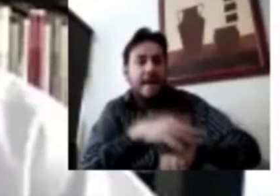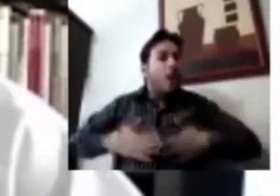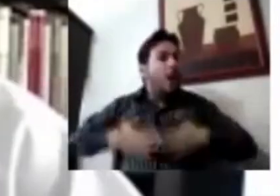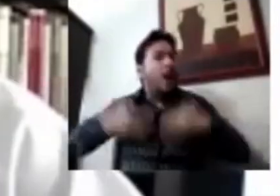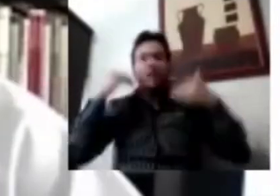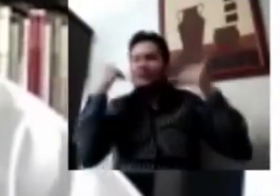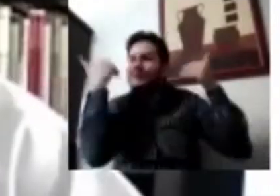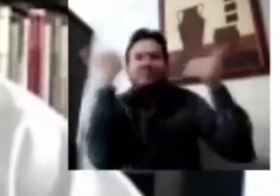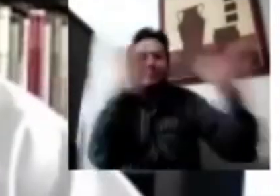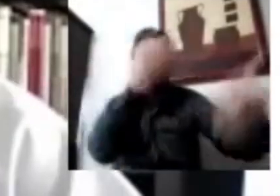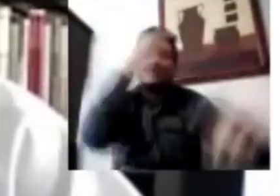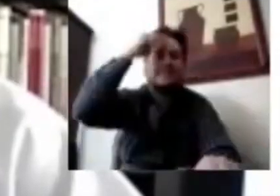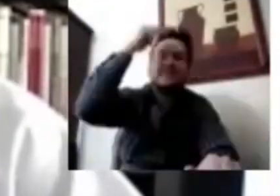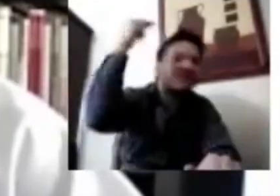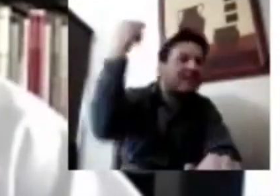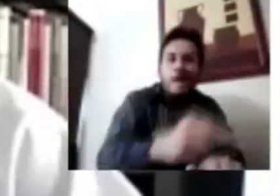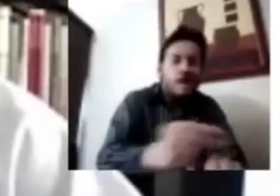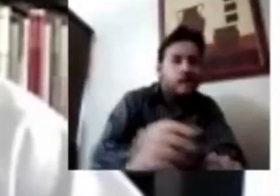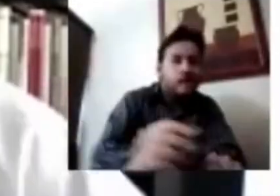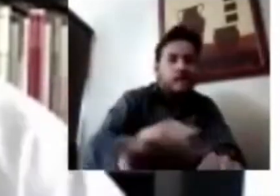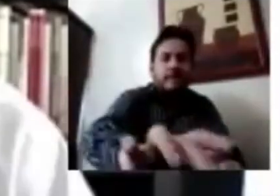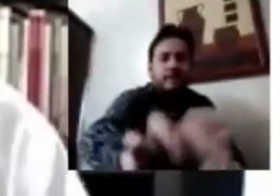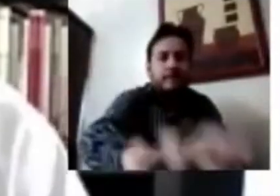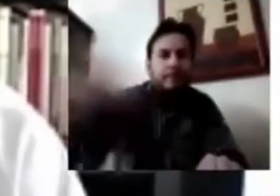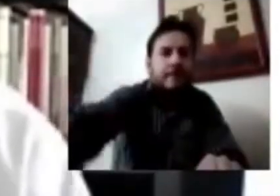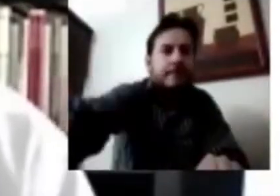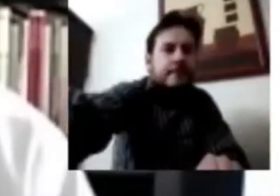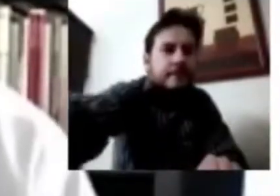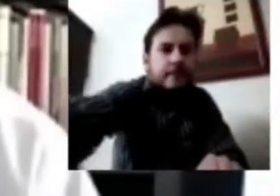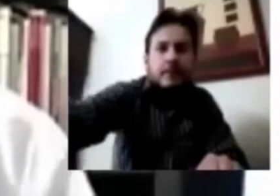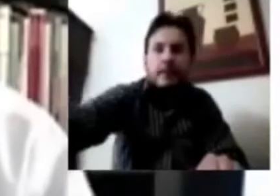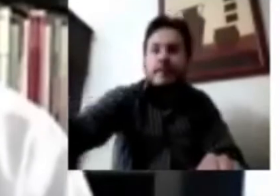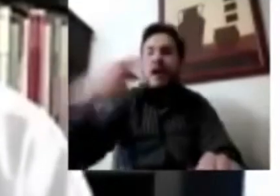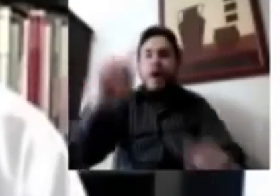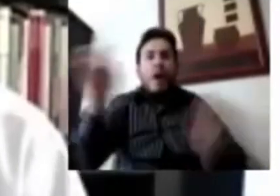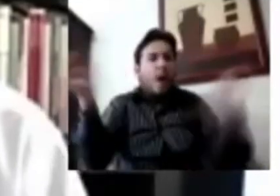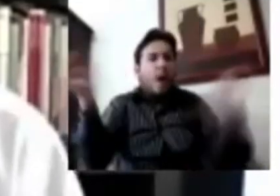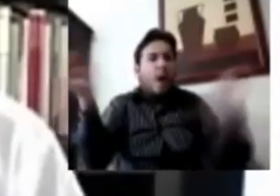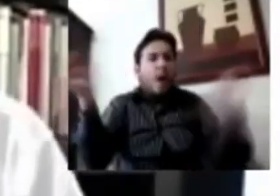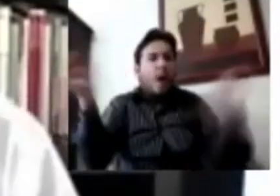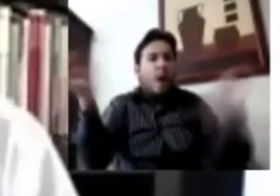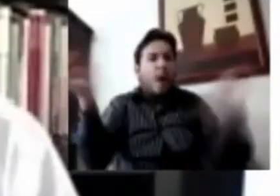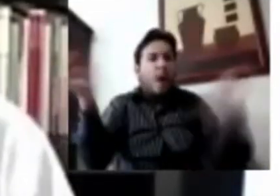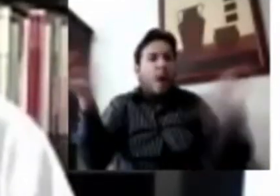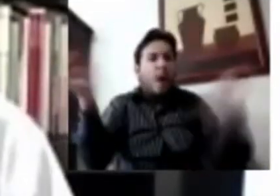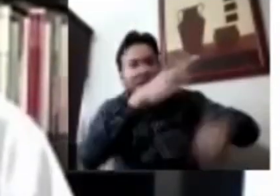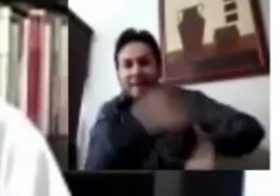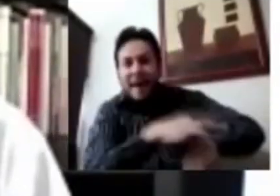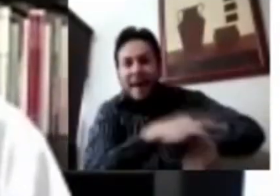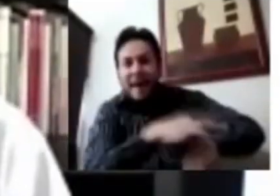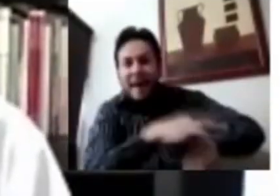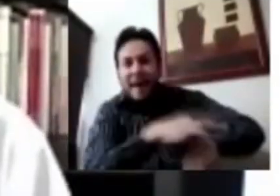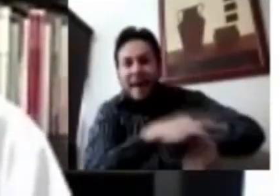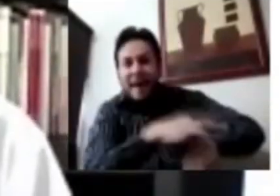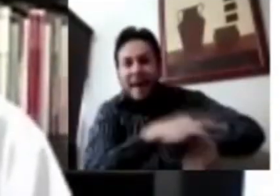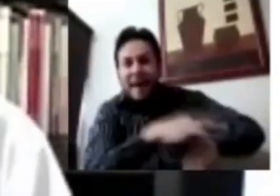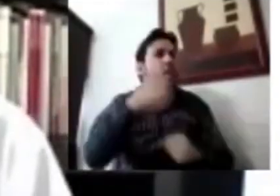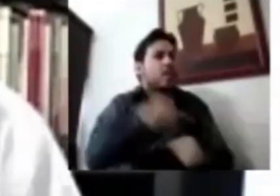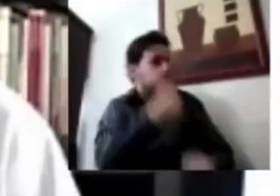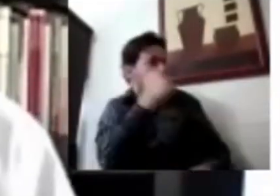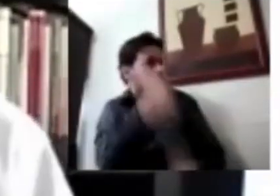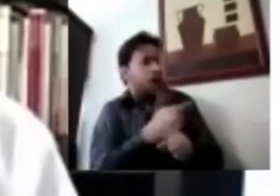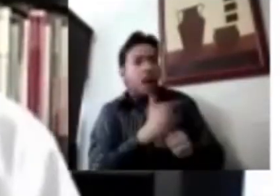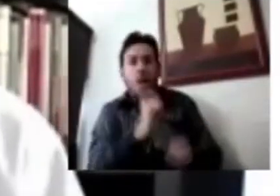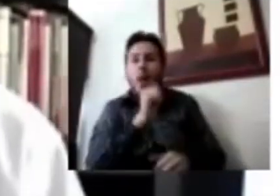es muy desconfiada, había altos niveles de confianza que han crecido, pero también hemos detectado con otras preguntas una